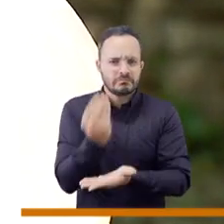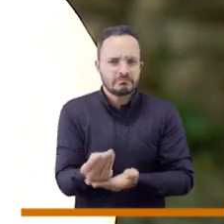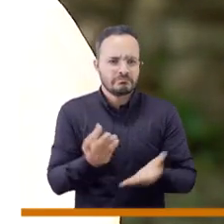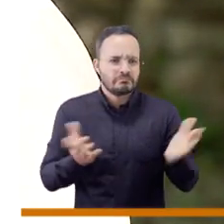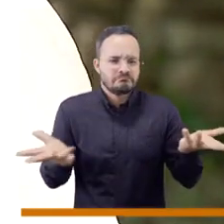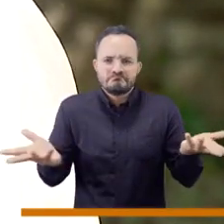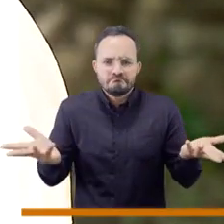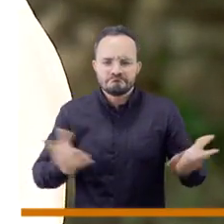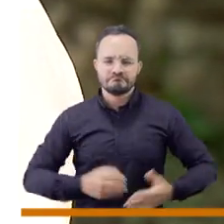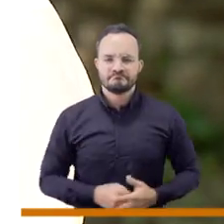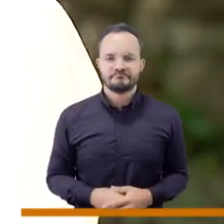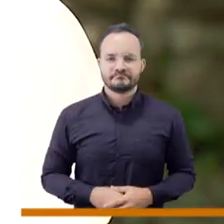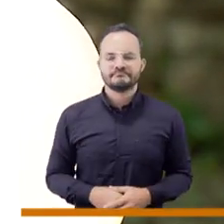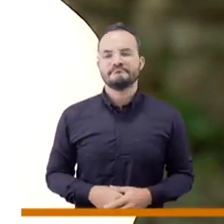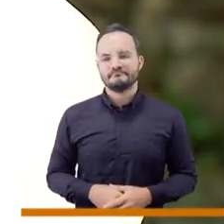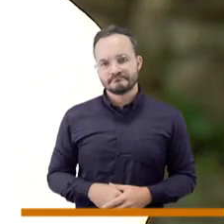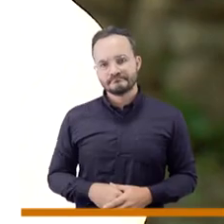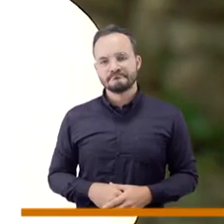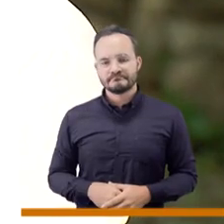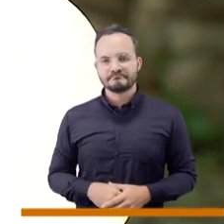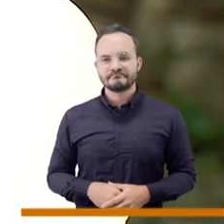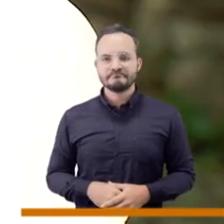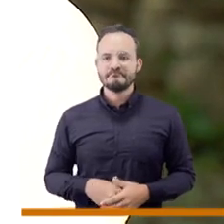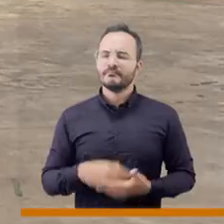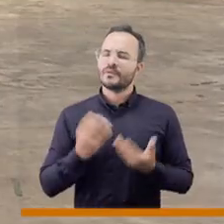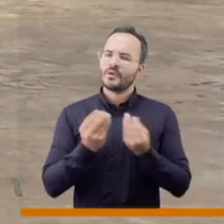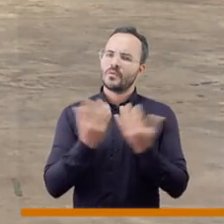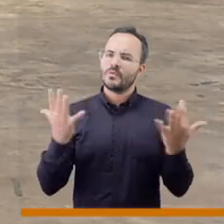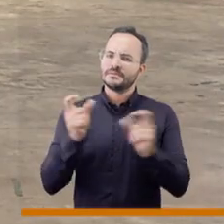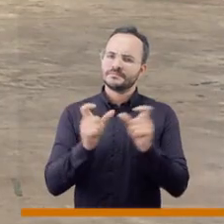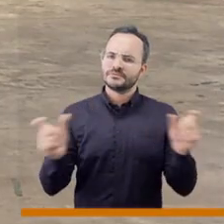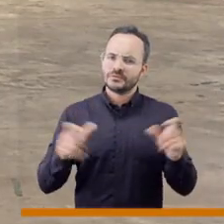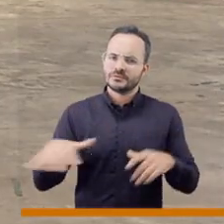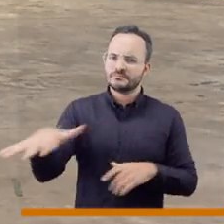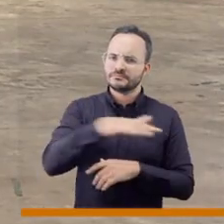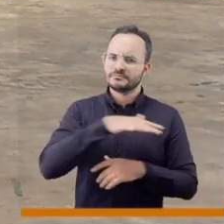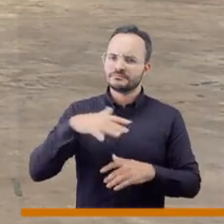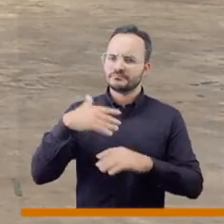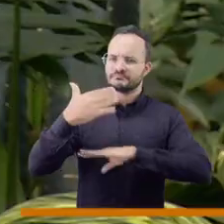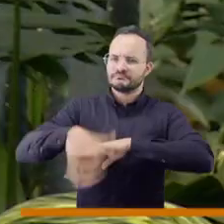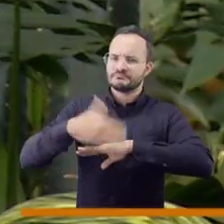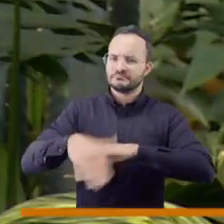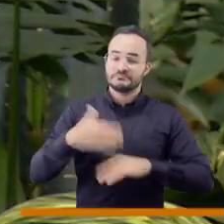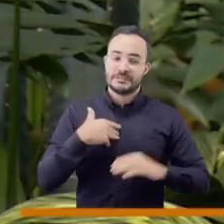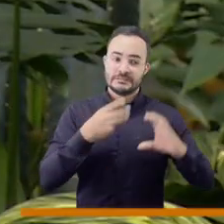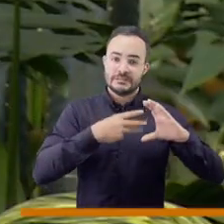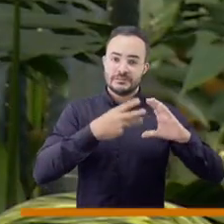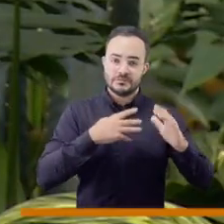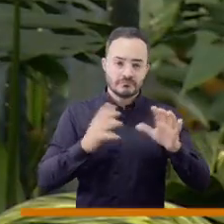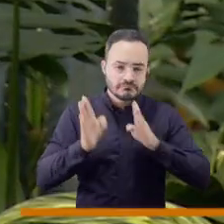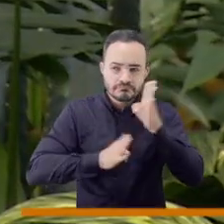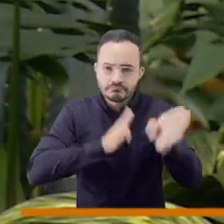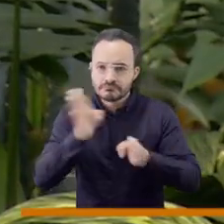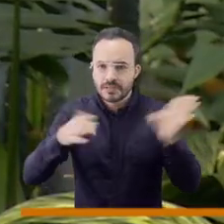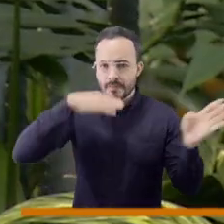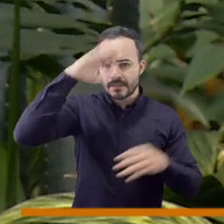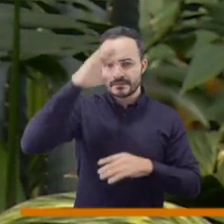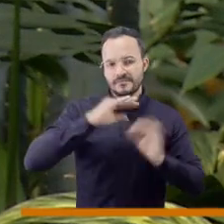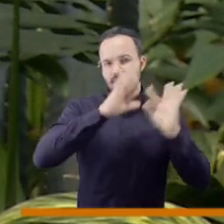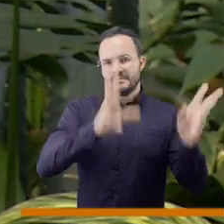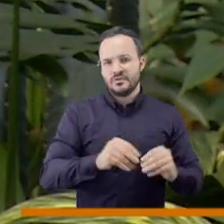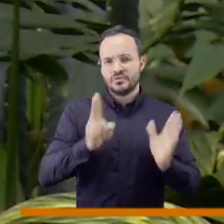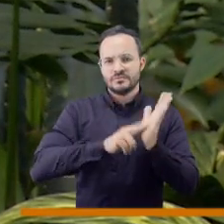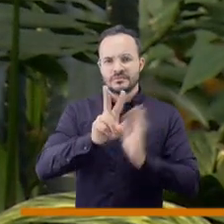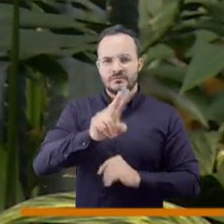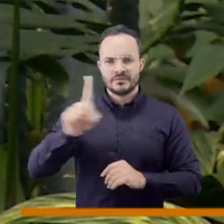digamos cosas positivas, pocos resultados. Y sobre el número de personas que están en la calle, el último